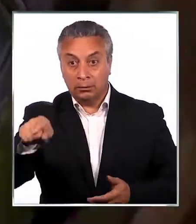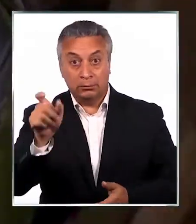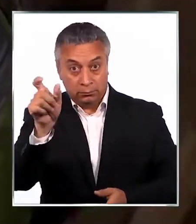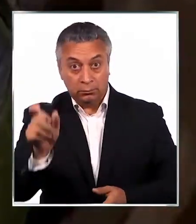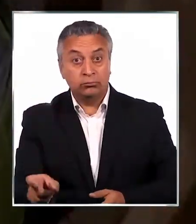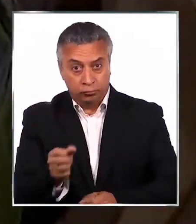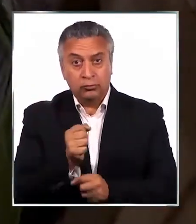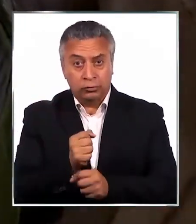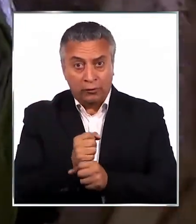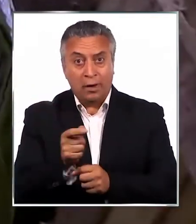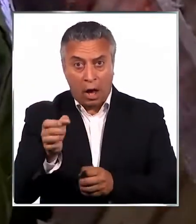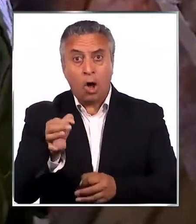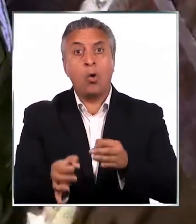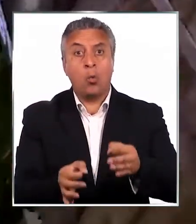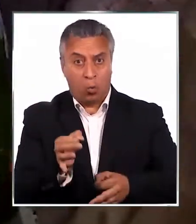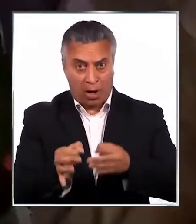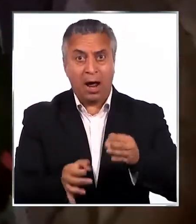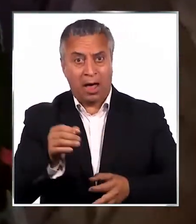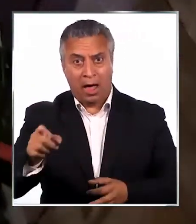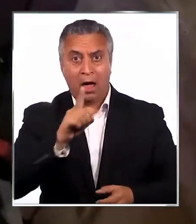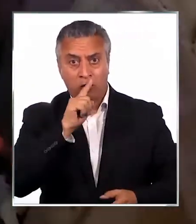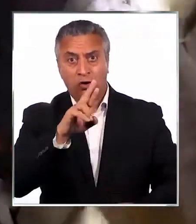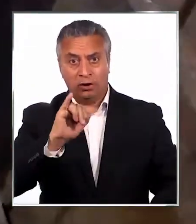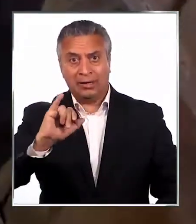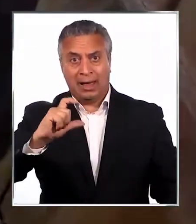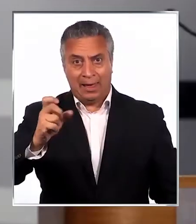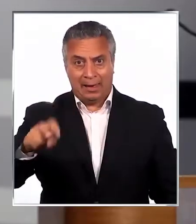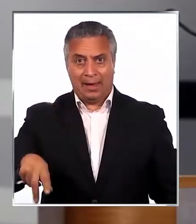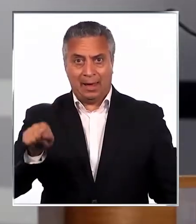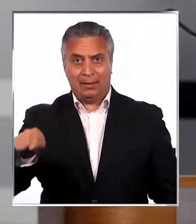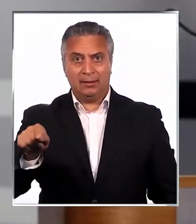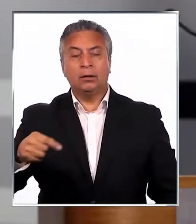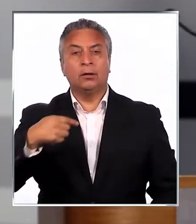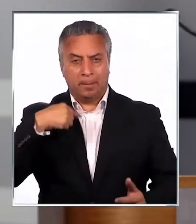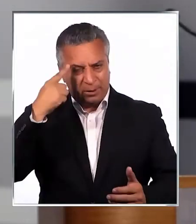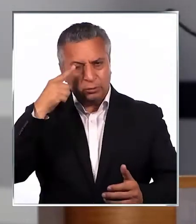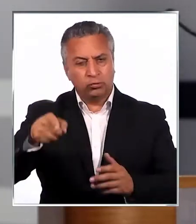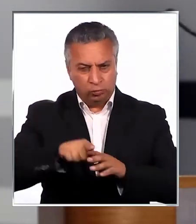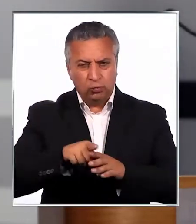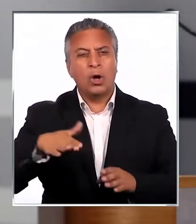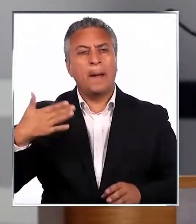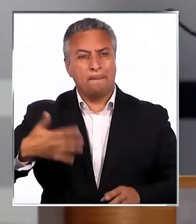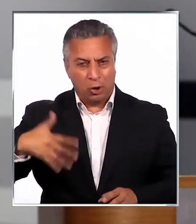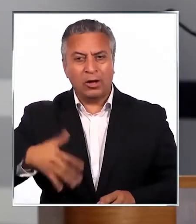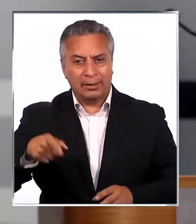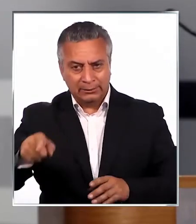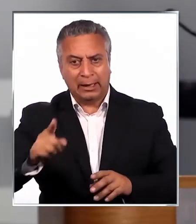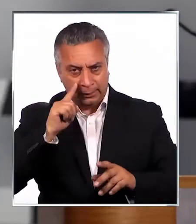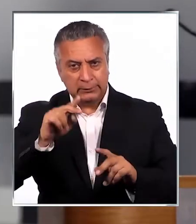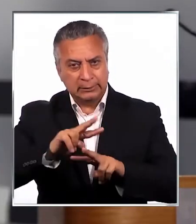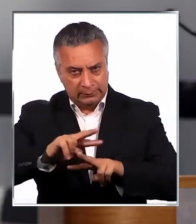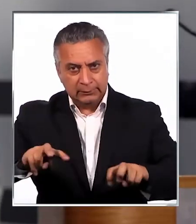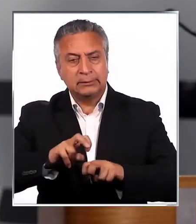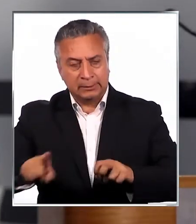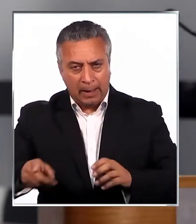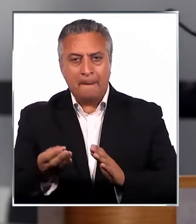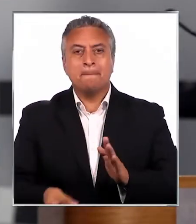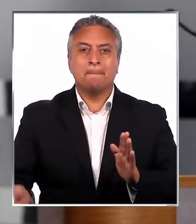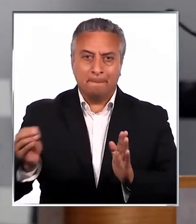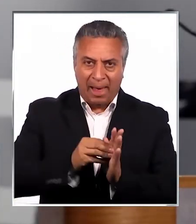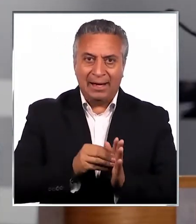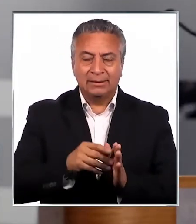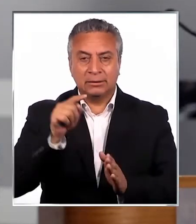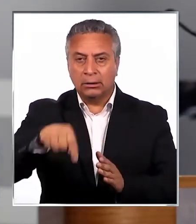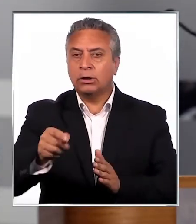desempeñaba en el juzgado de Traiguén. Entonces nosotros creemos de la mayor importancia que esta investigación siga adelante, que